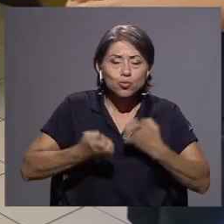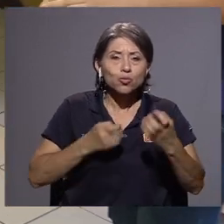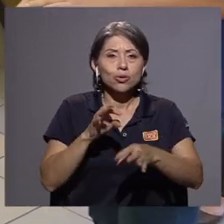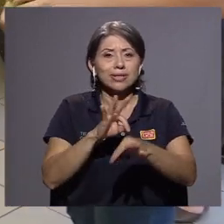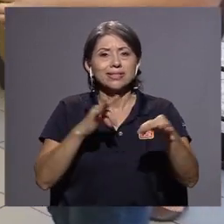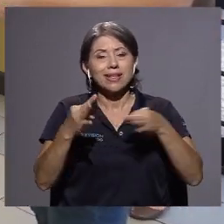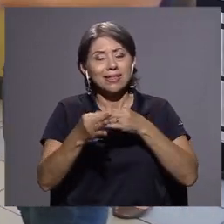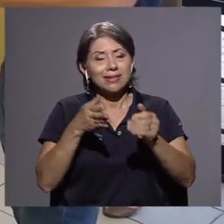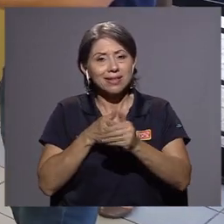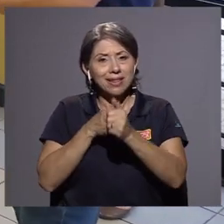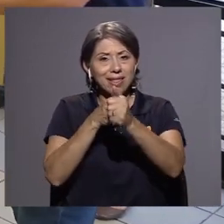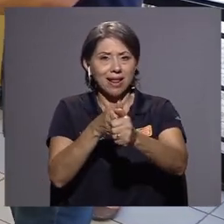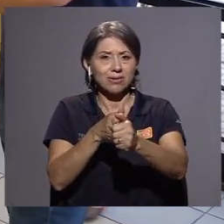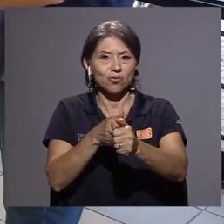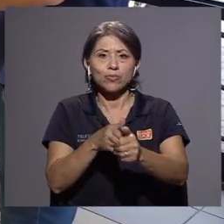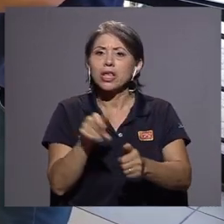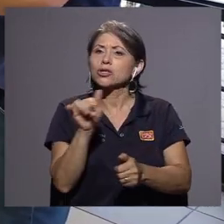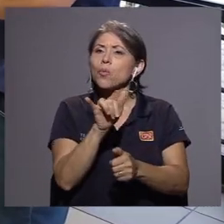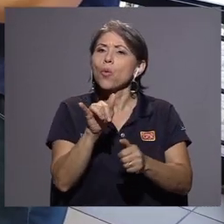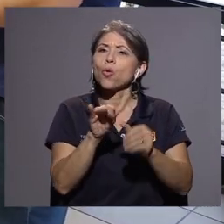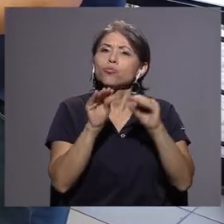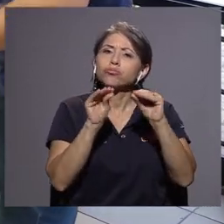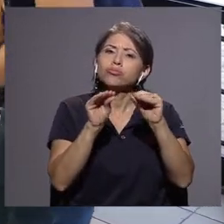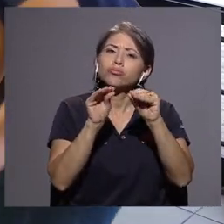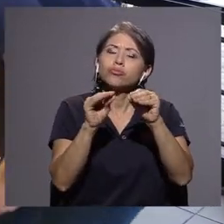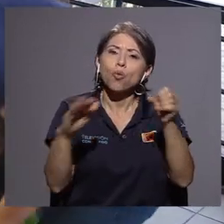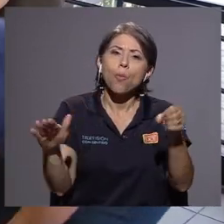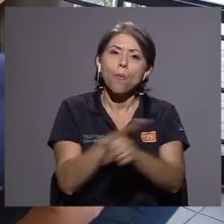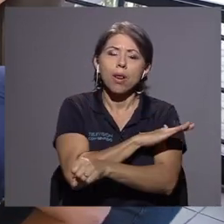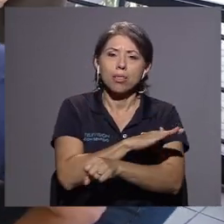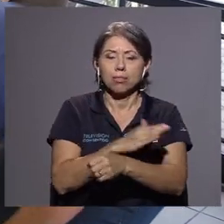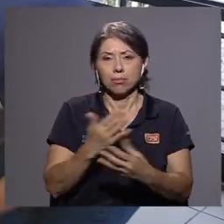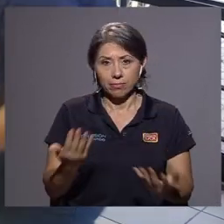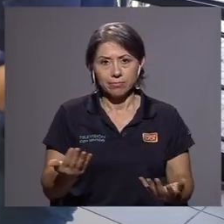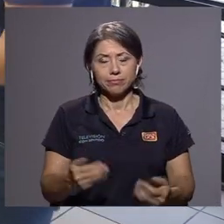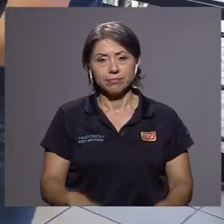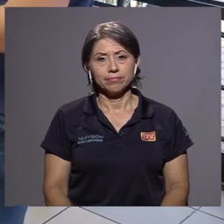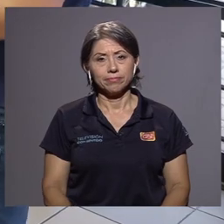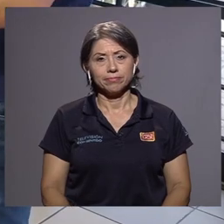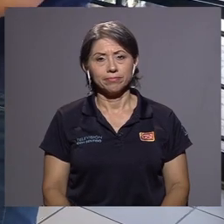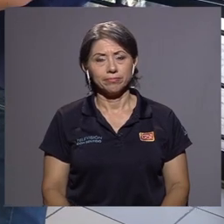de liderazgo. Lo que pasa es tener una formación completa que el programa nos provee.